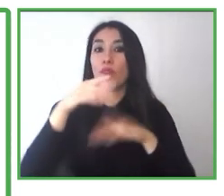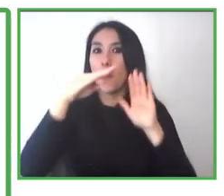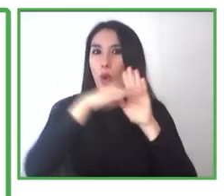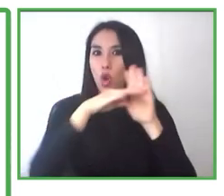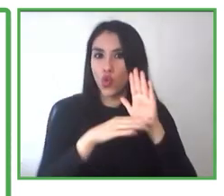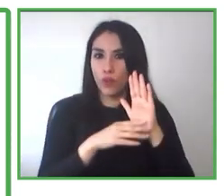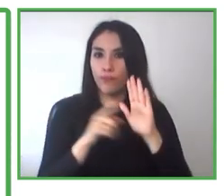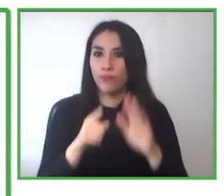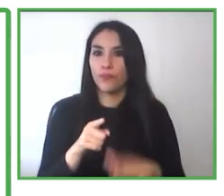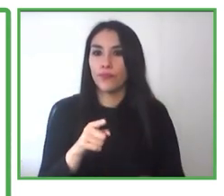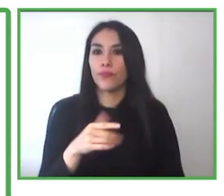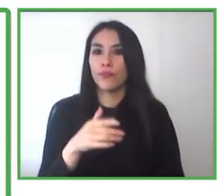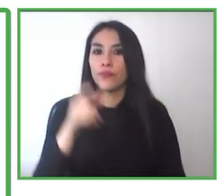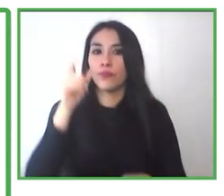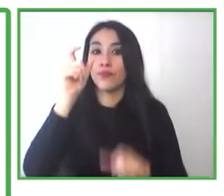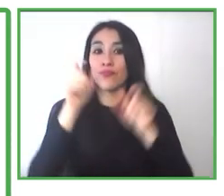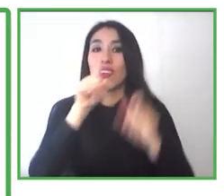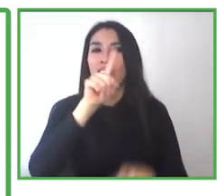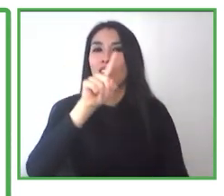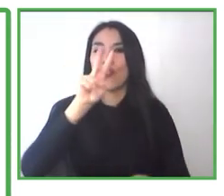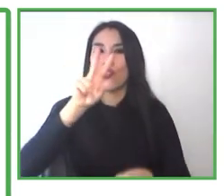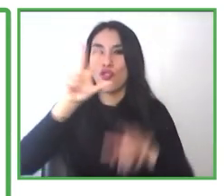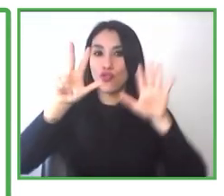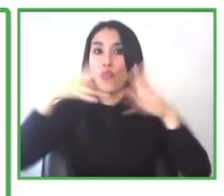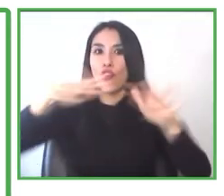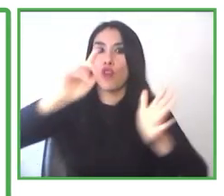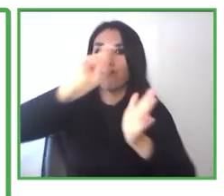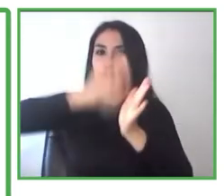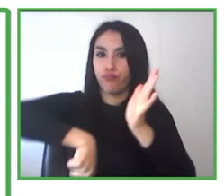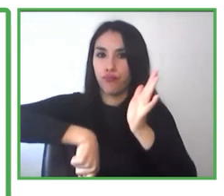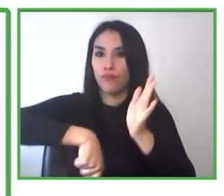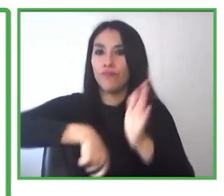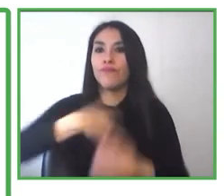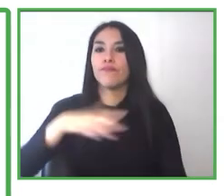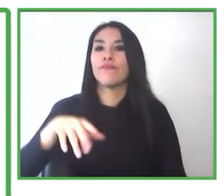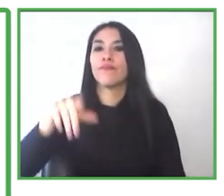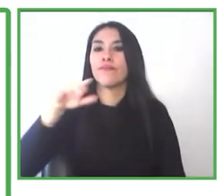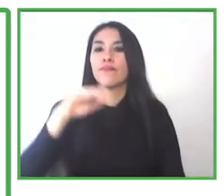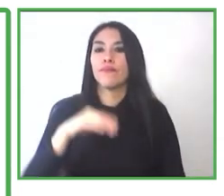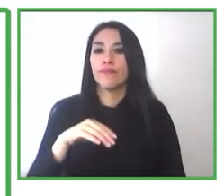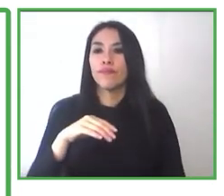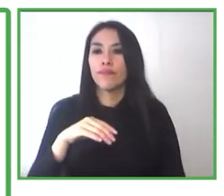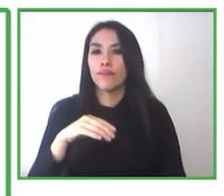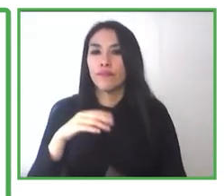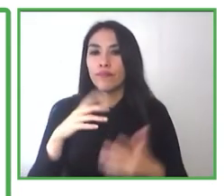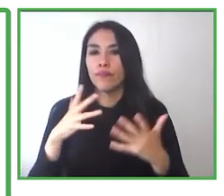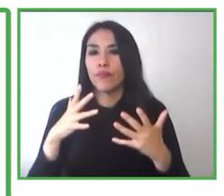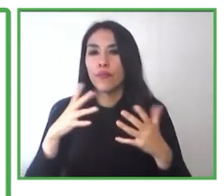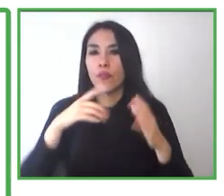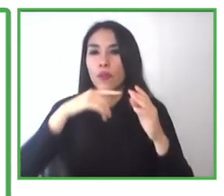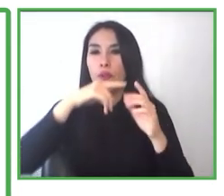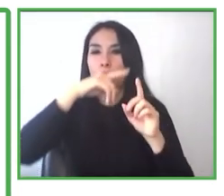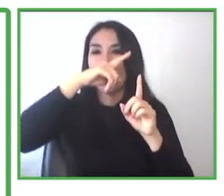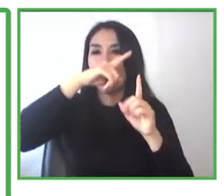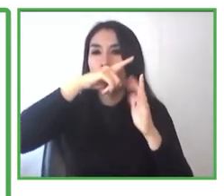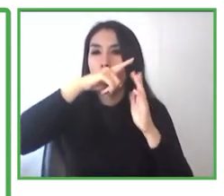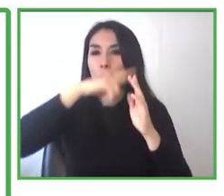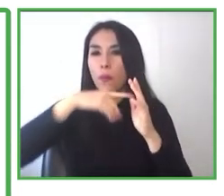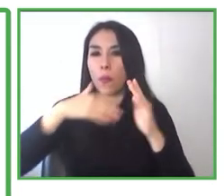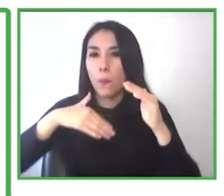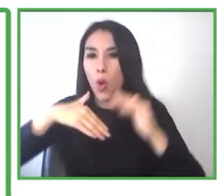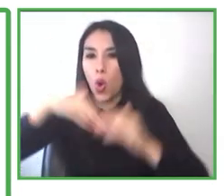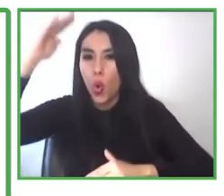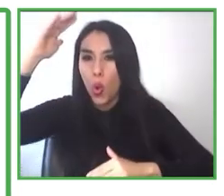y los ingresos mensuales más altos están entre 640 y 700 dólares, comparado con el ingreso mínimo